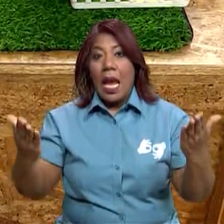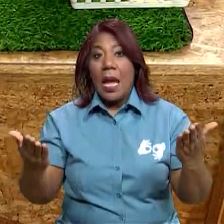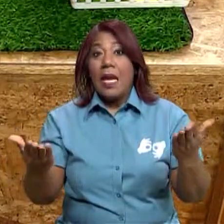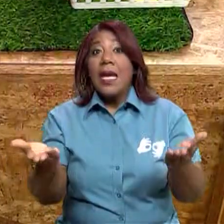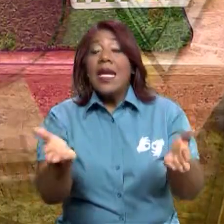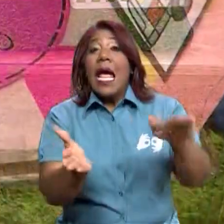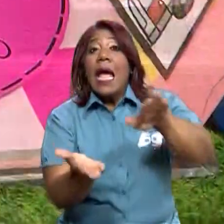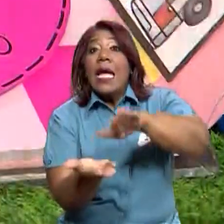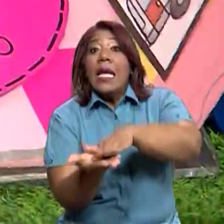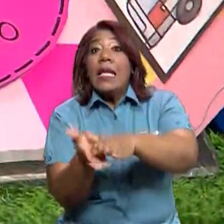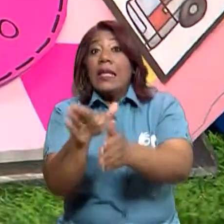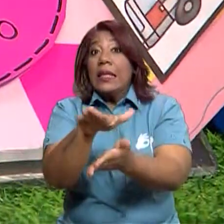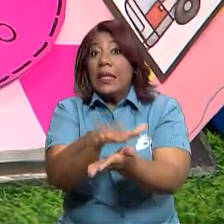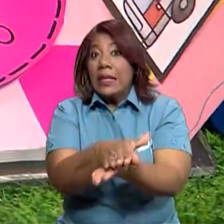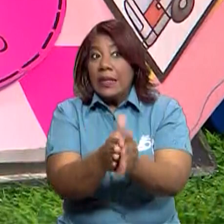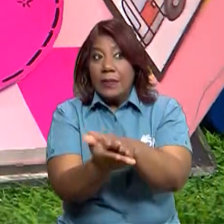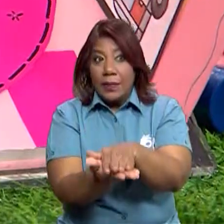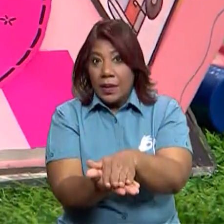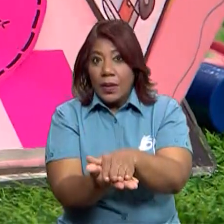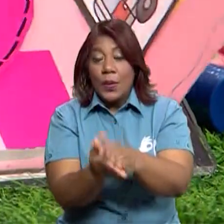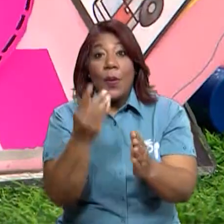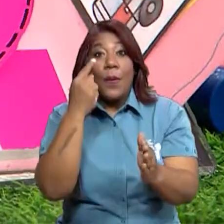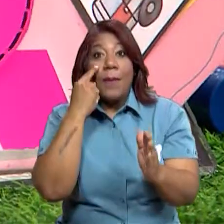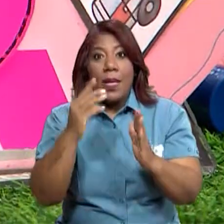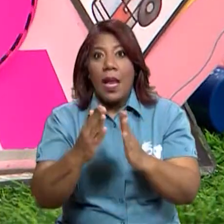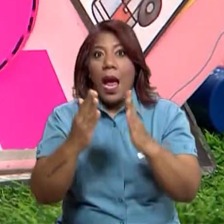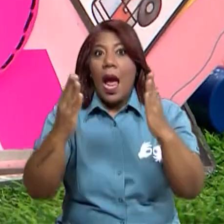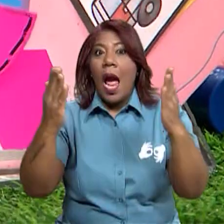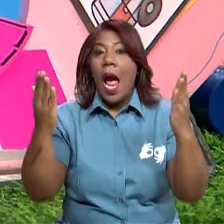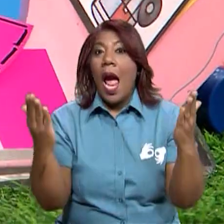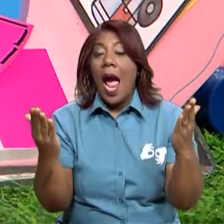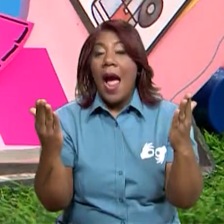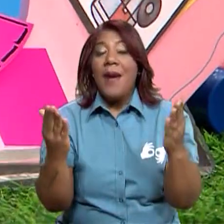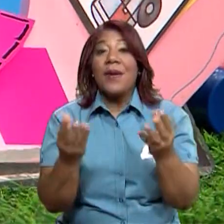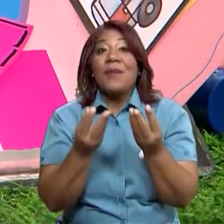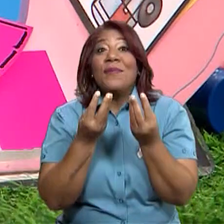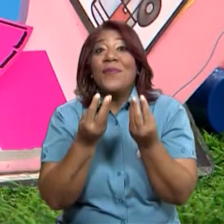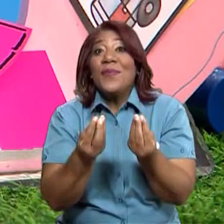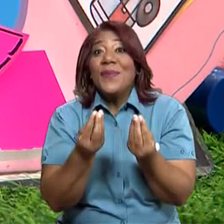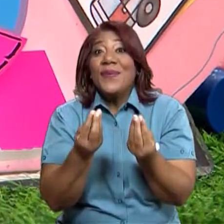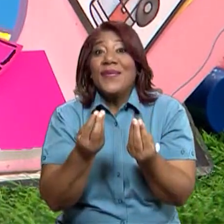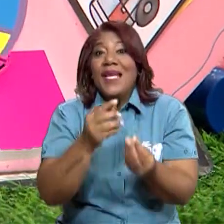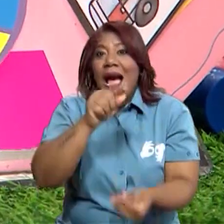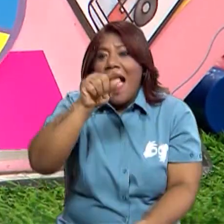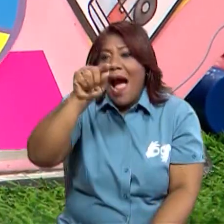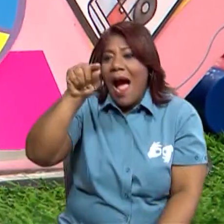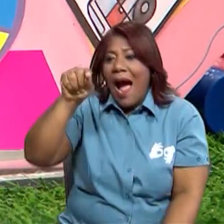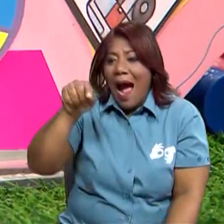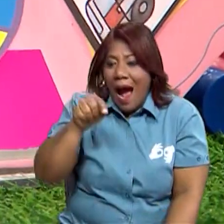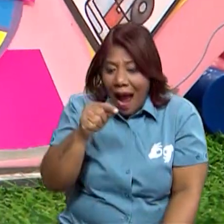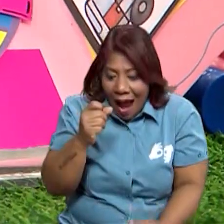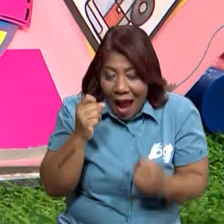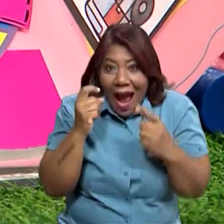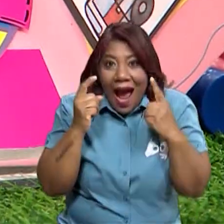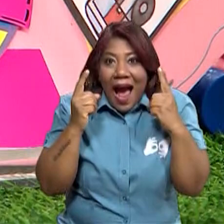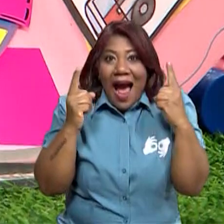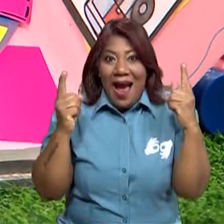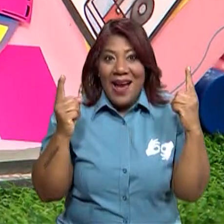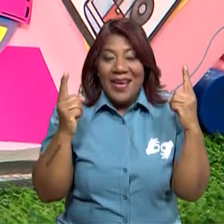tu creatividad. ¿Verdad? En el sector secundario tenemos artesanía, tenemos construcción